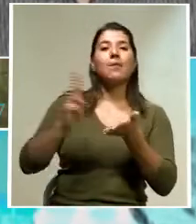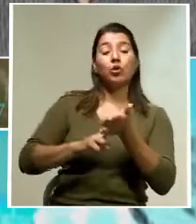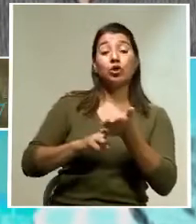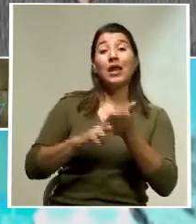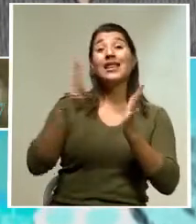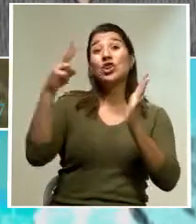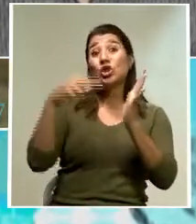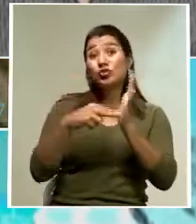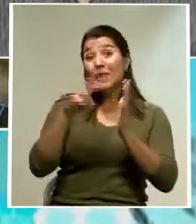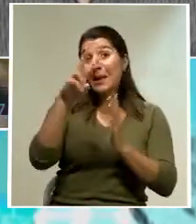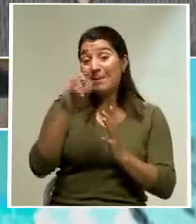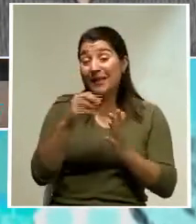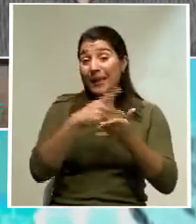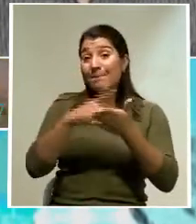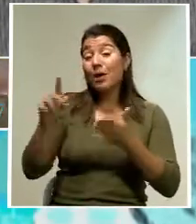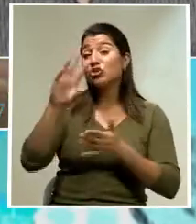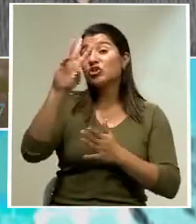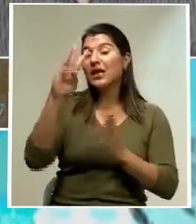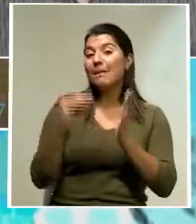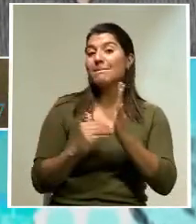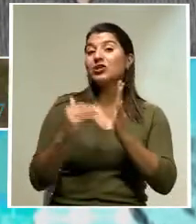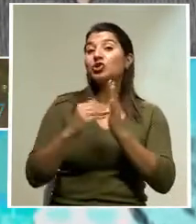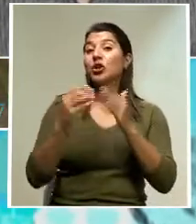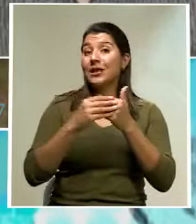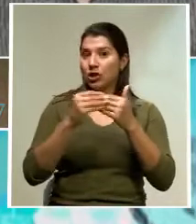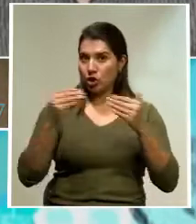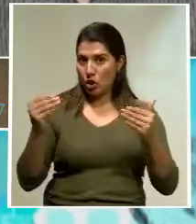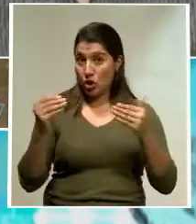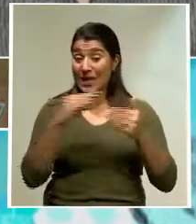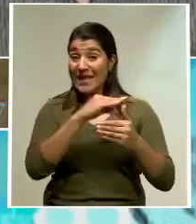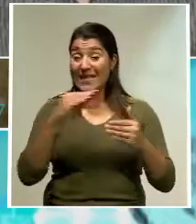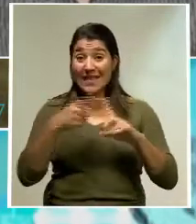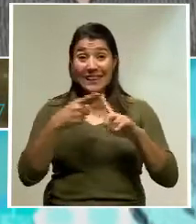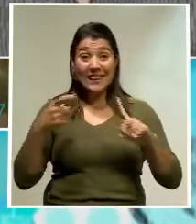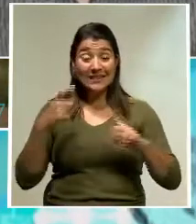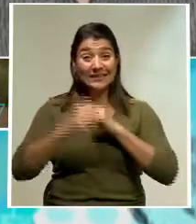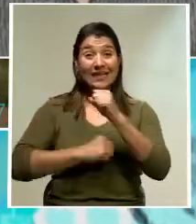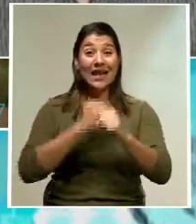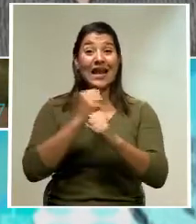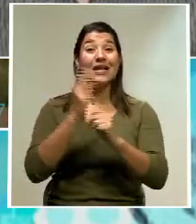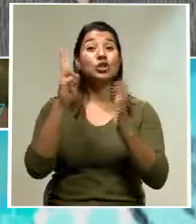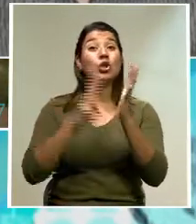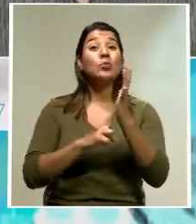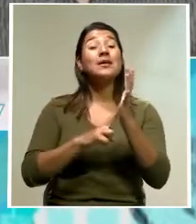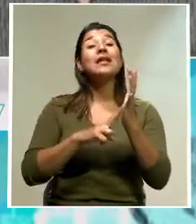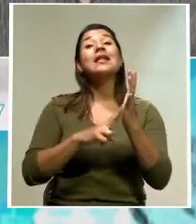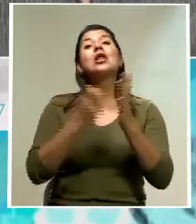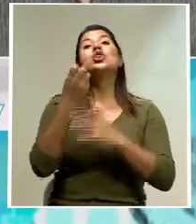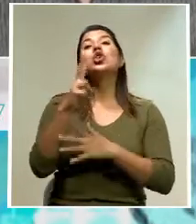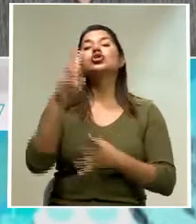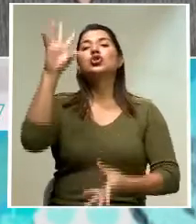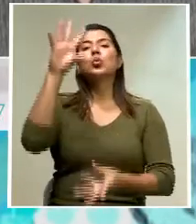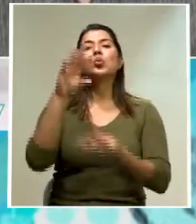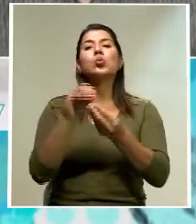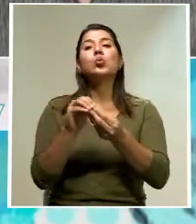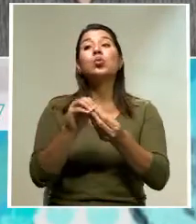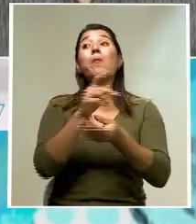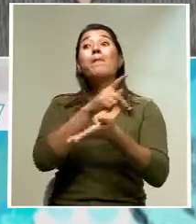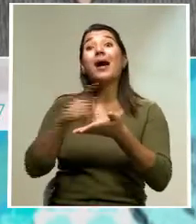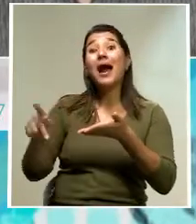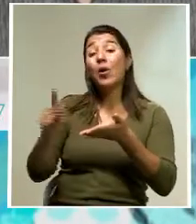y desde el 2012 se han desembolsado 47 millones de dólares precisamente